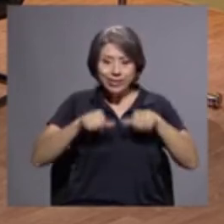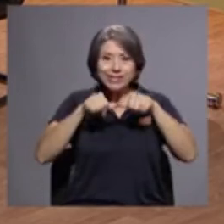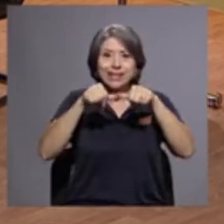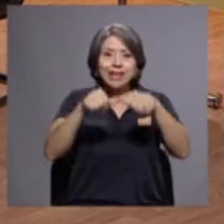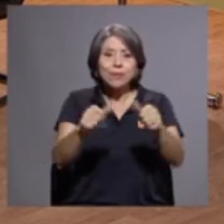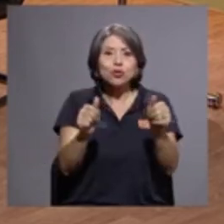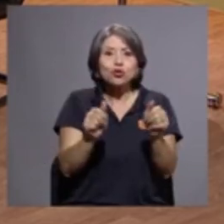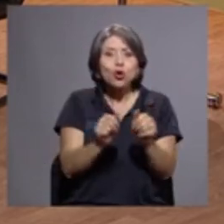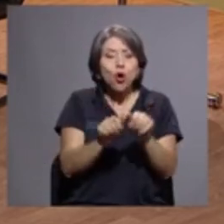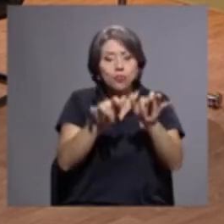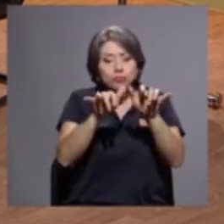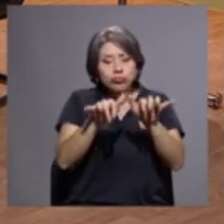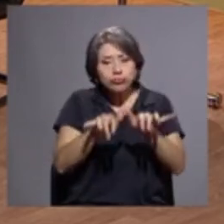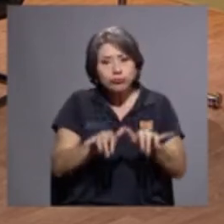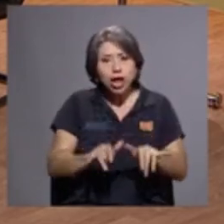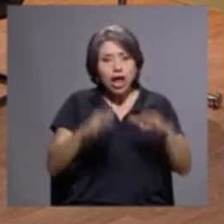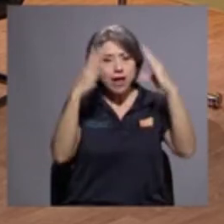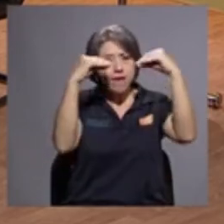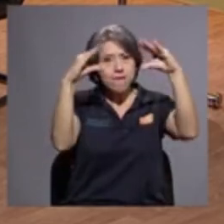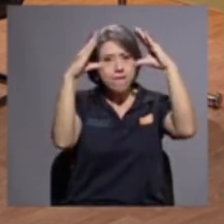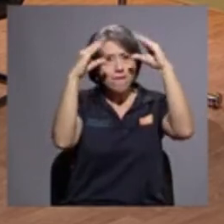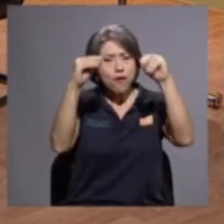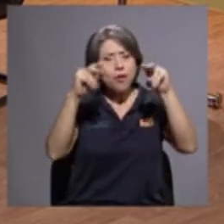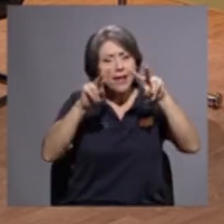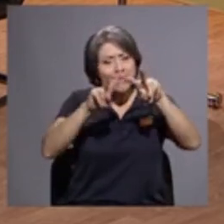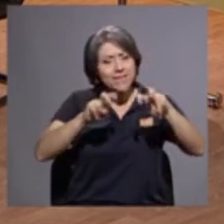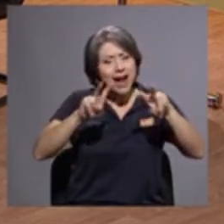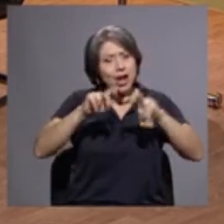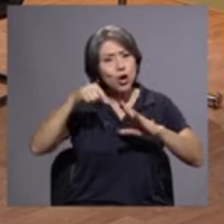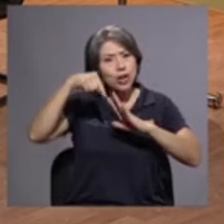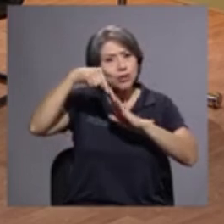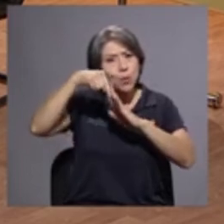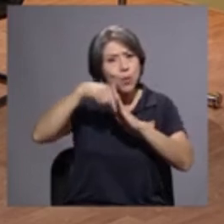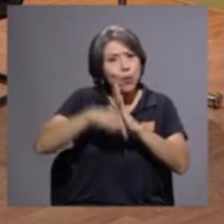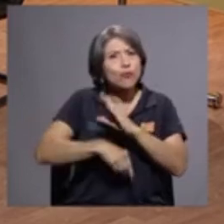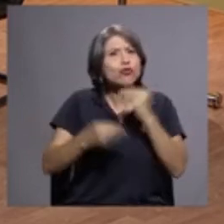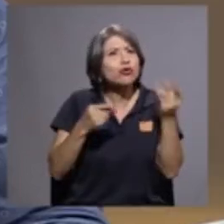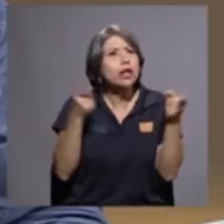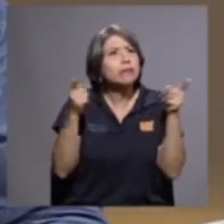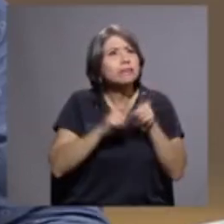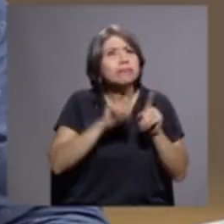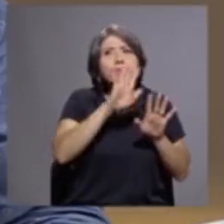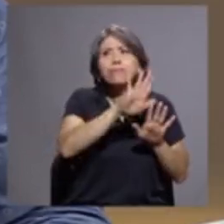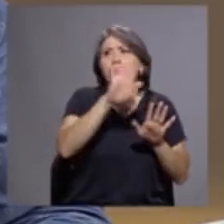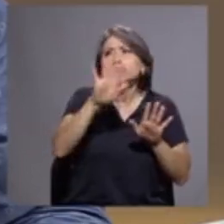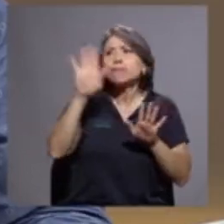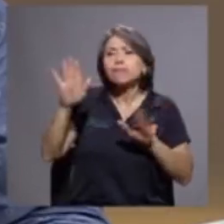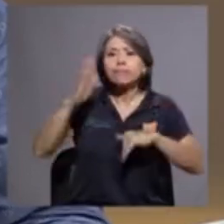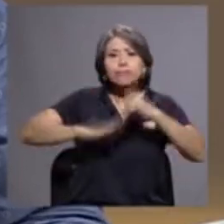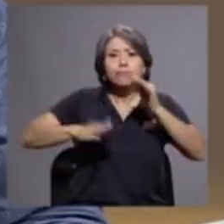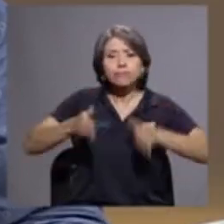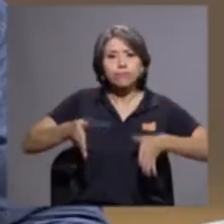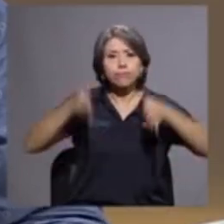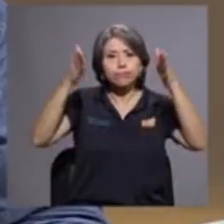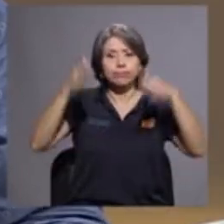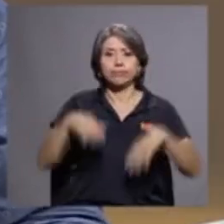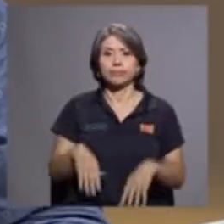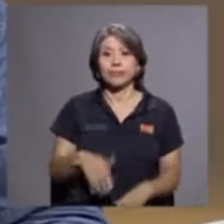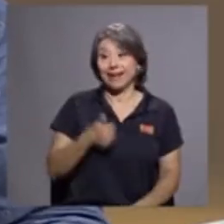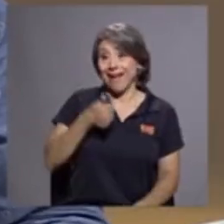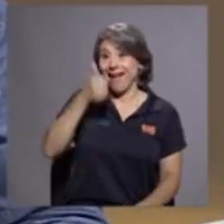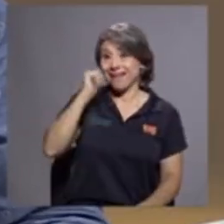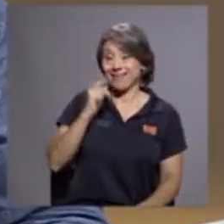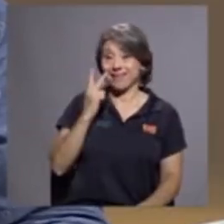informe y una valoración profunda del inmueble. En realidad, de lo que vimos ayer, este,